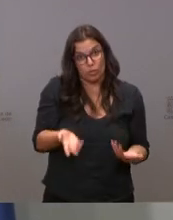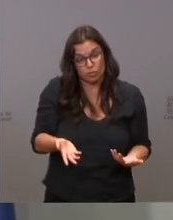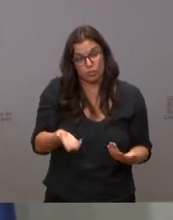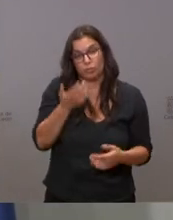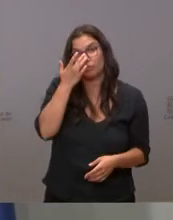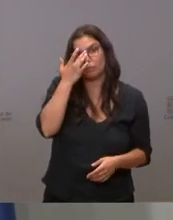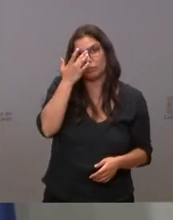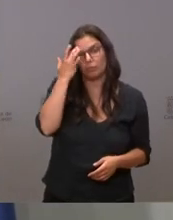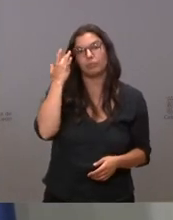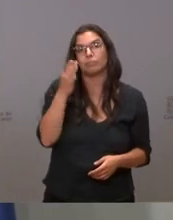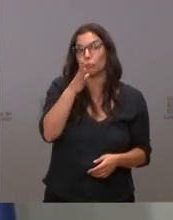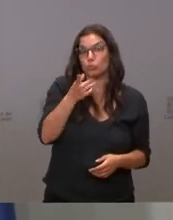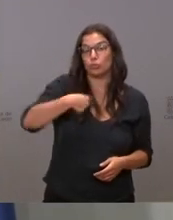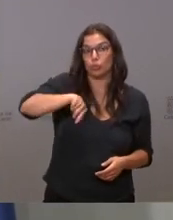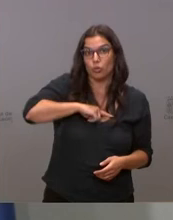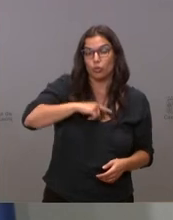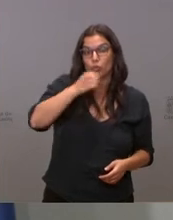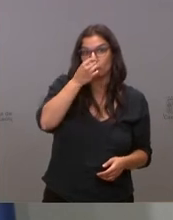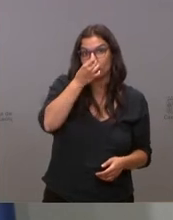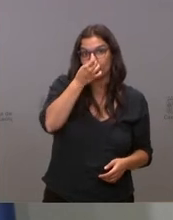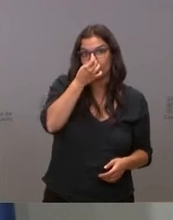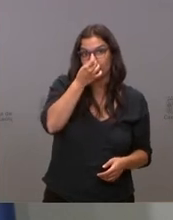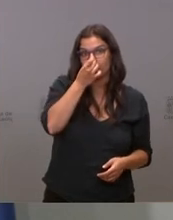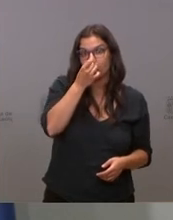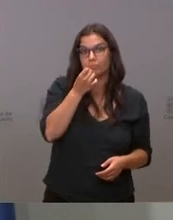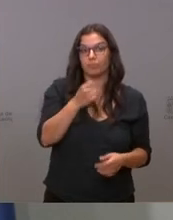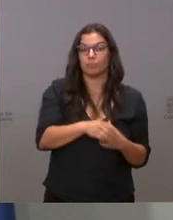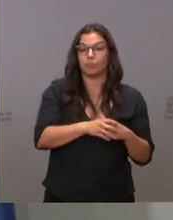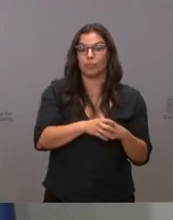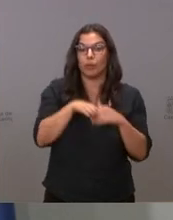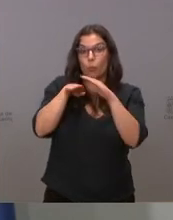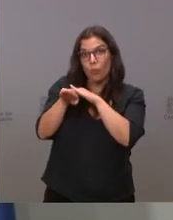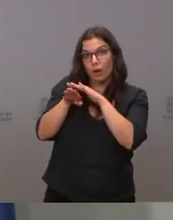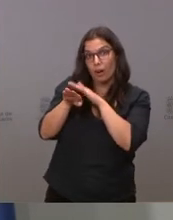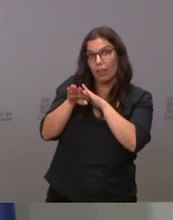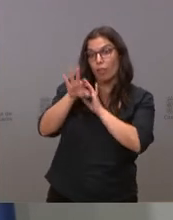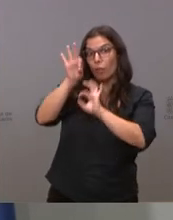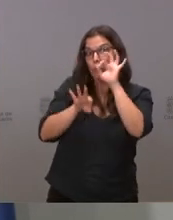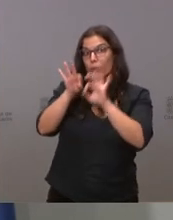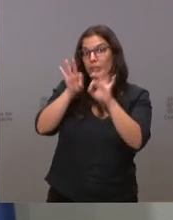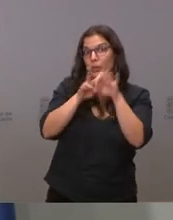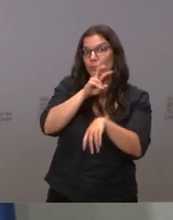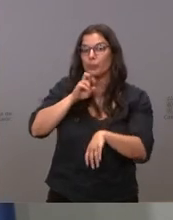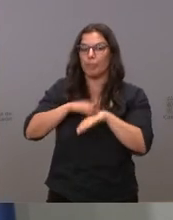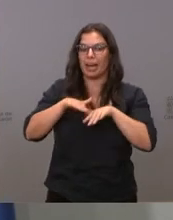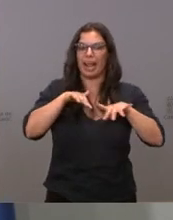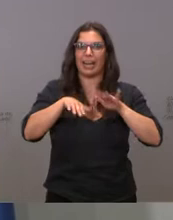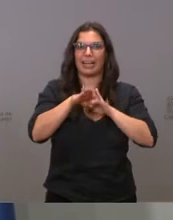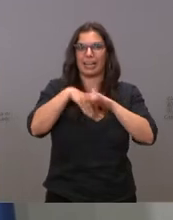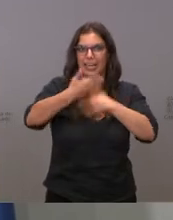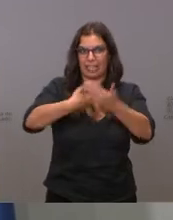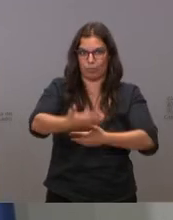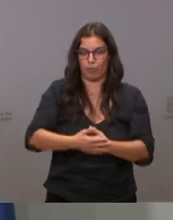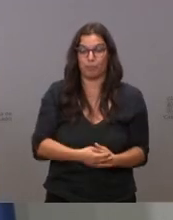por la que nosotros tenemos que mantener un porcentaje de vacunas para poder mantener el ritmo. Si además